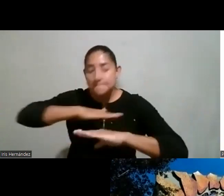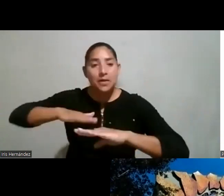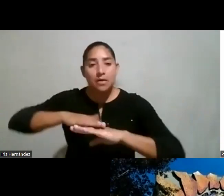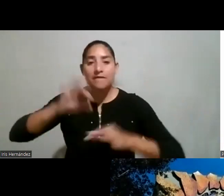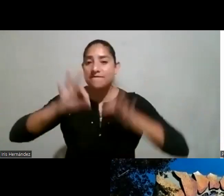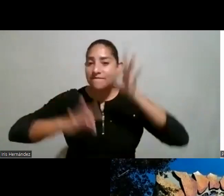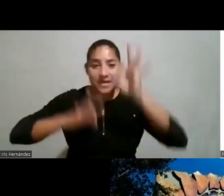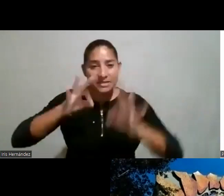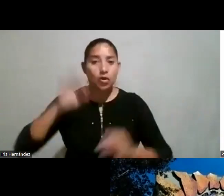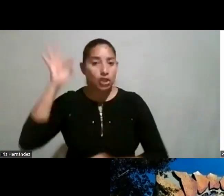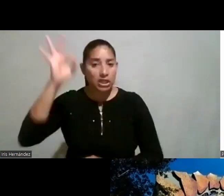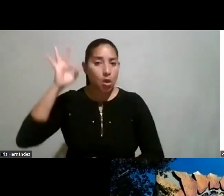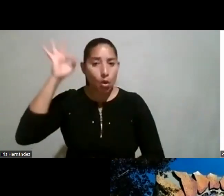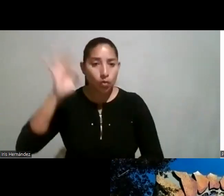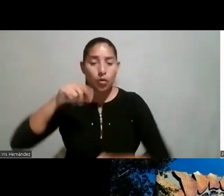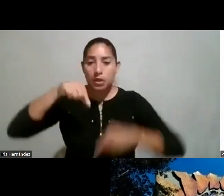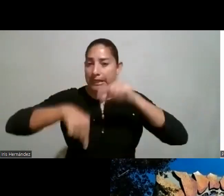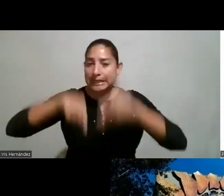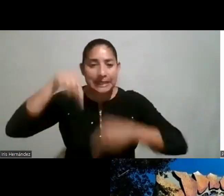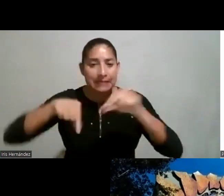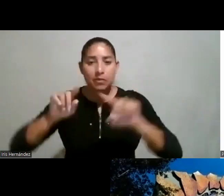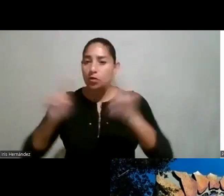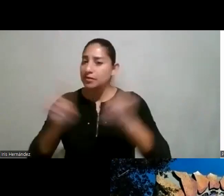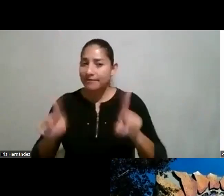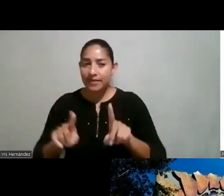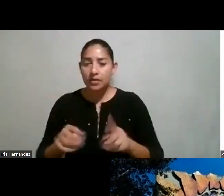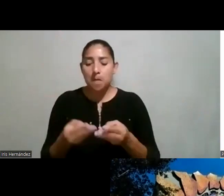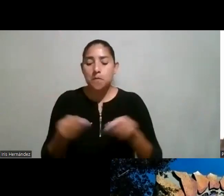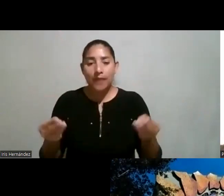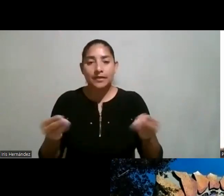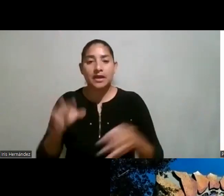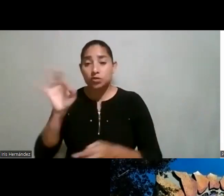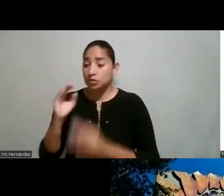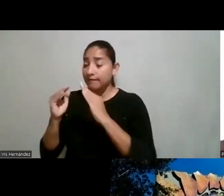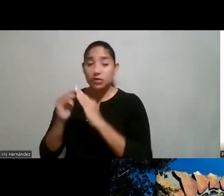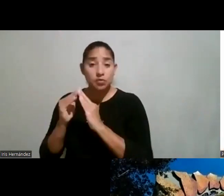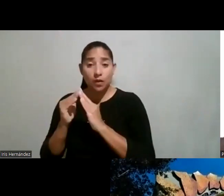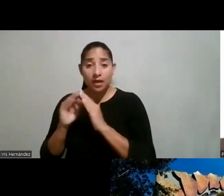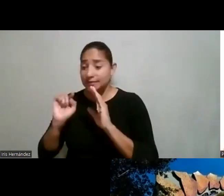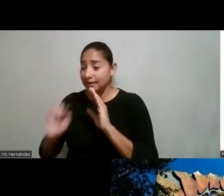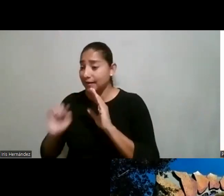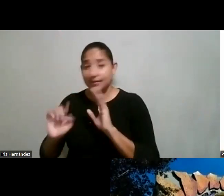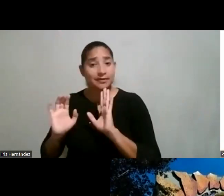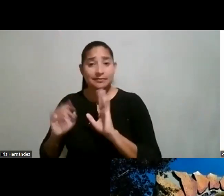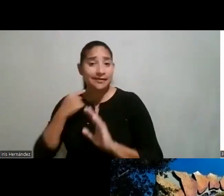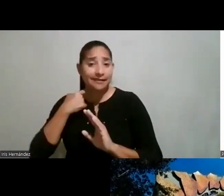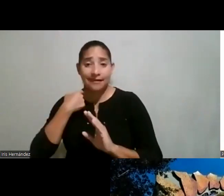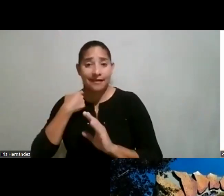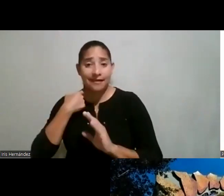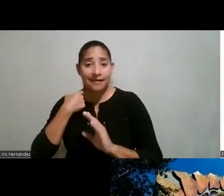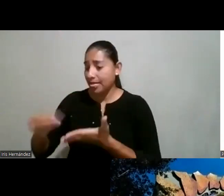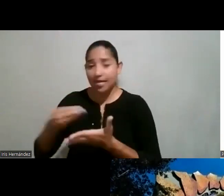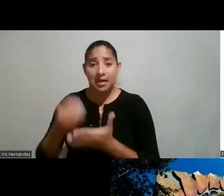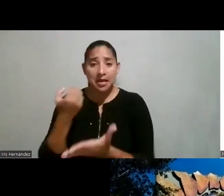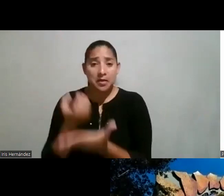físicos biológicos químicos etcétera con materiales que encontraban en casa no comprometían la